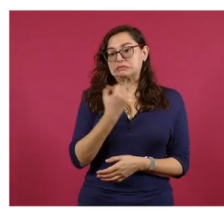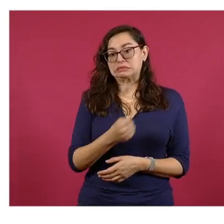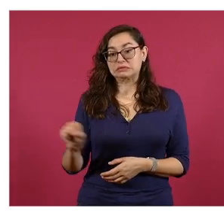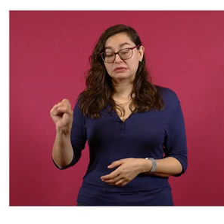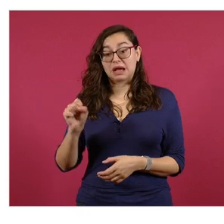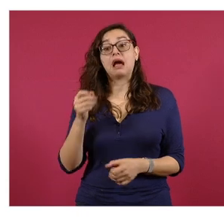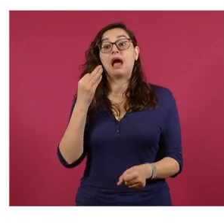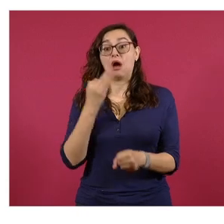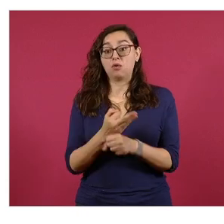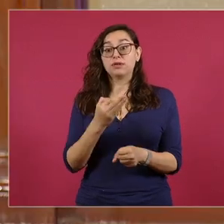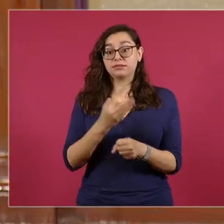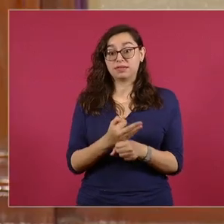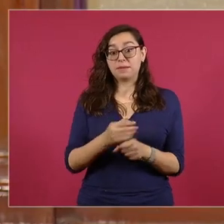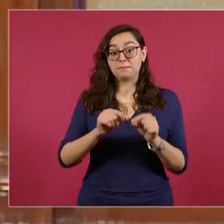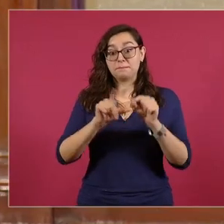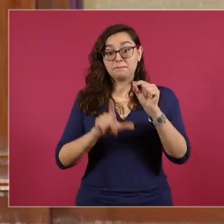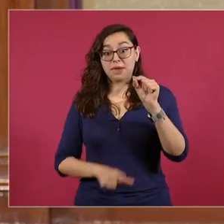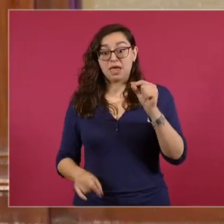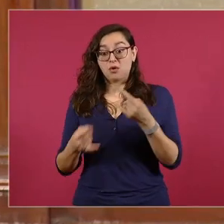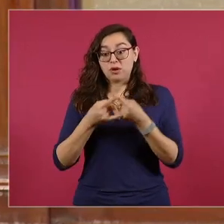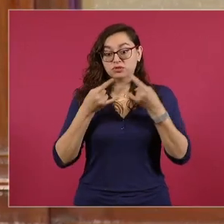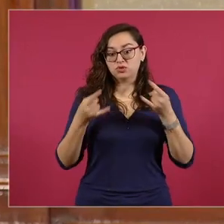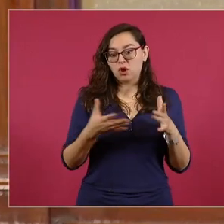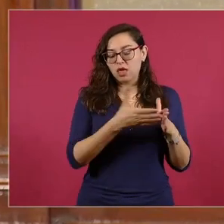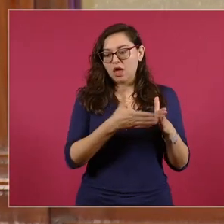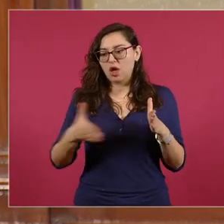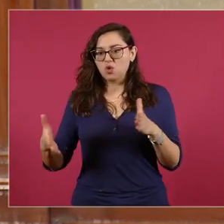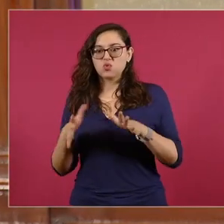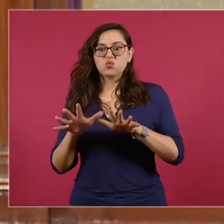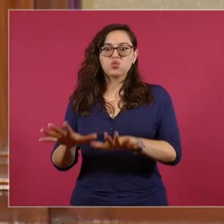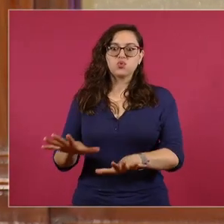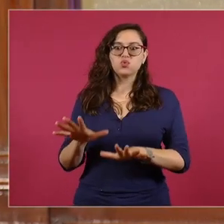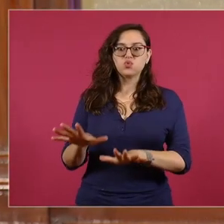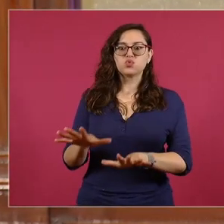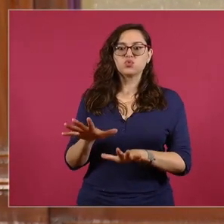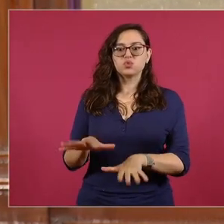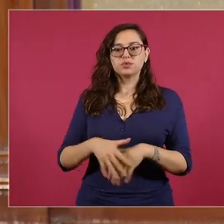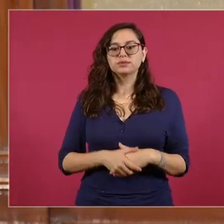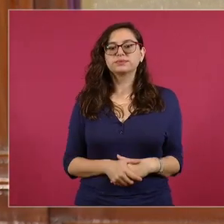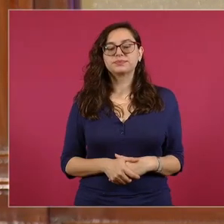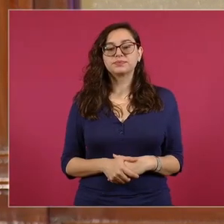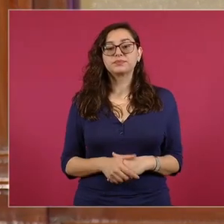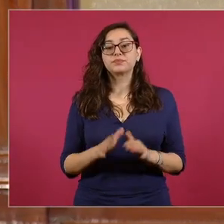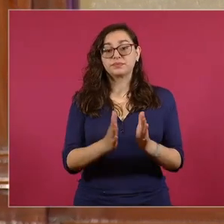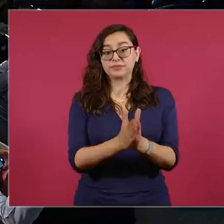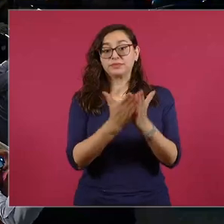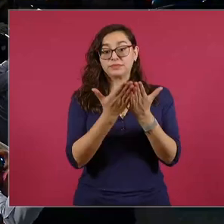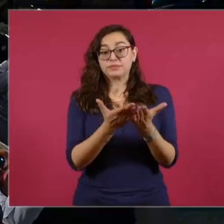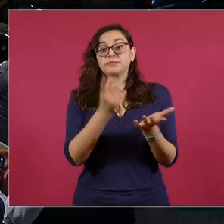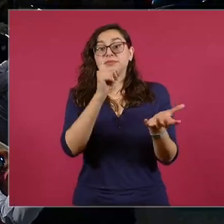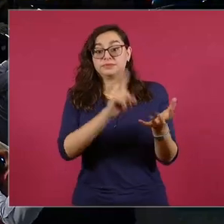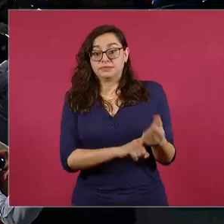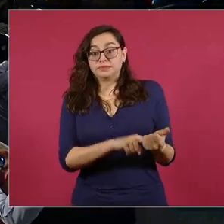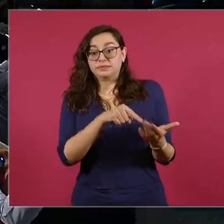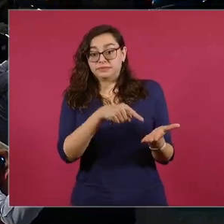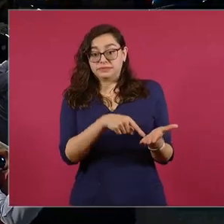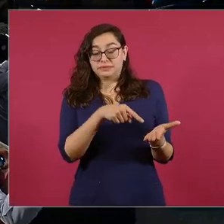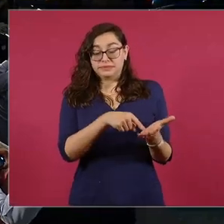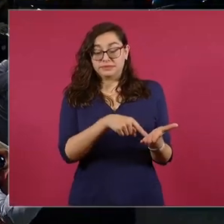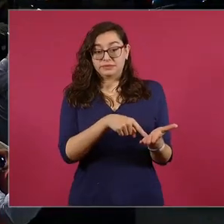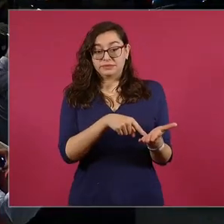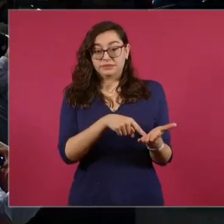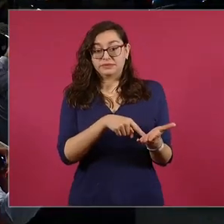así, es que él, este libro, habla de